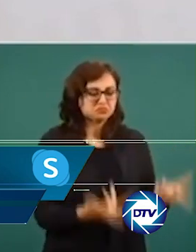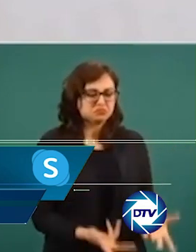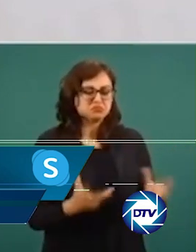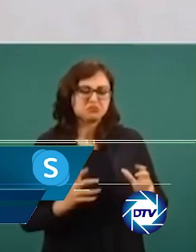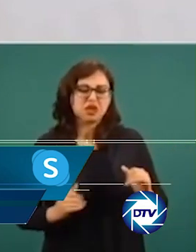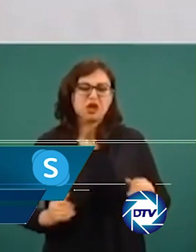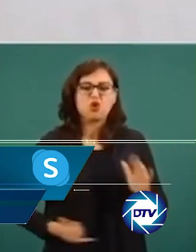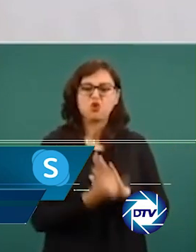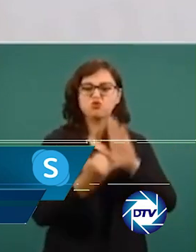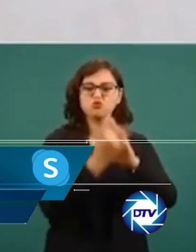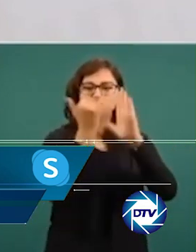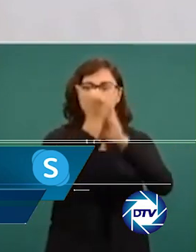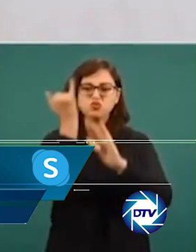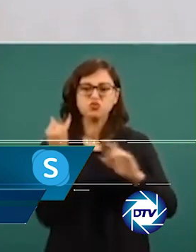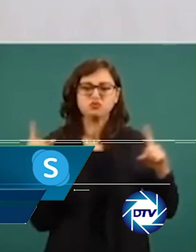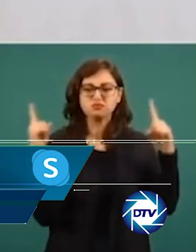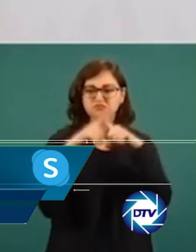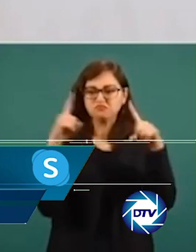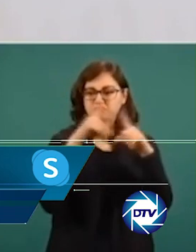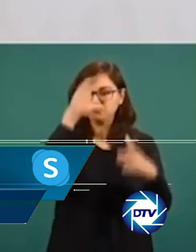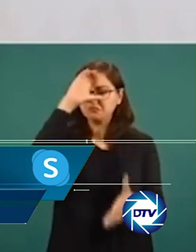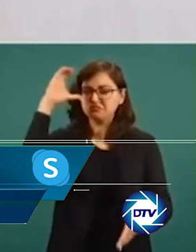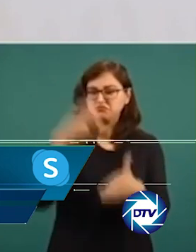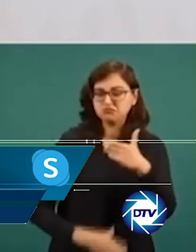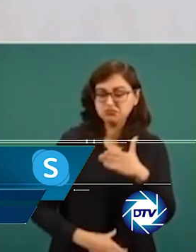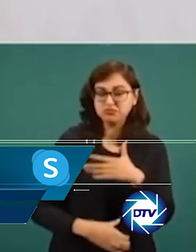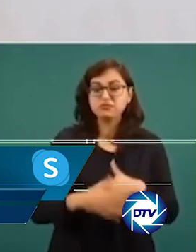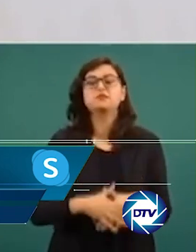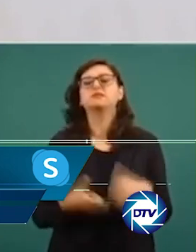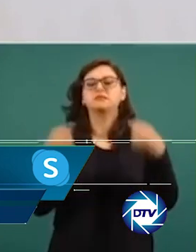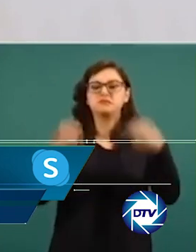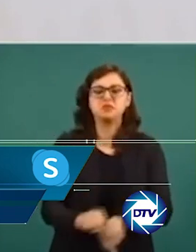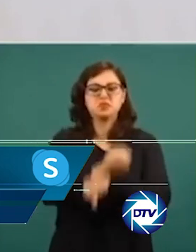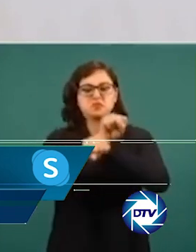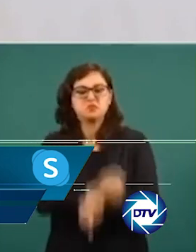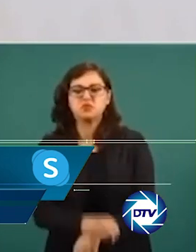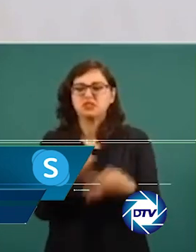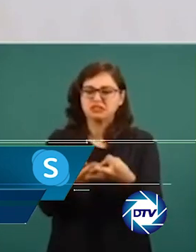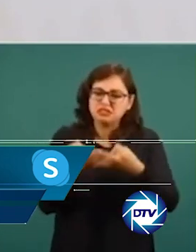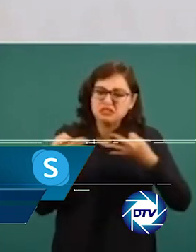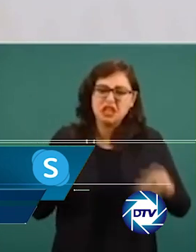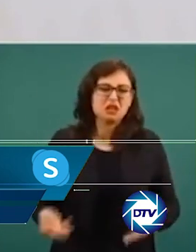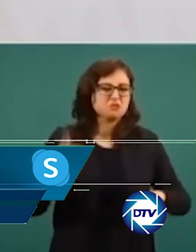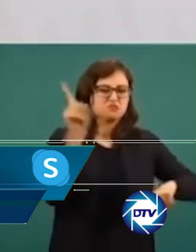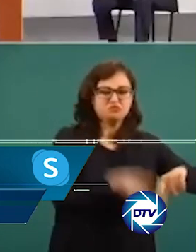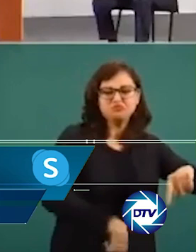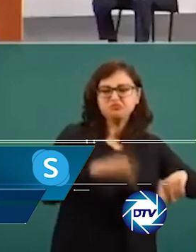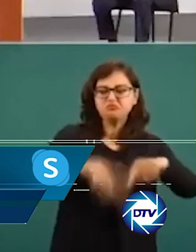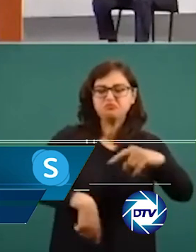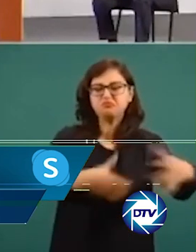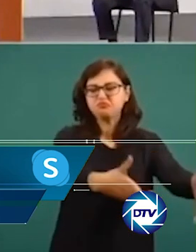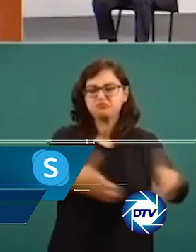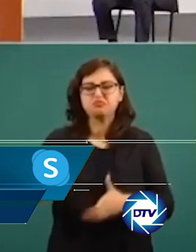ya que, según dice, está convencido que, ojo, la pobreza y bondad son sinónimos. México